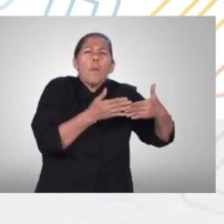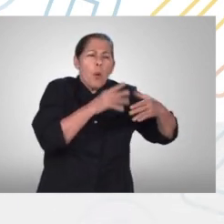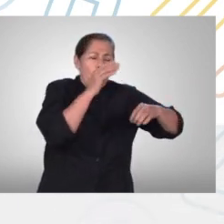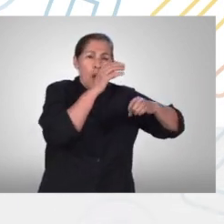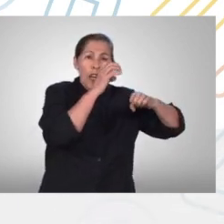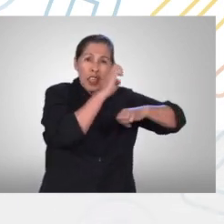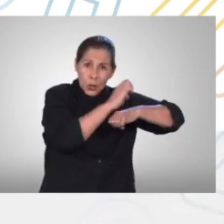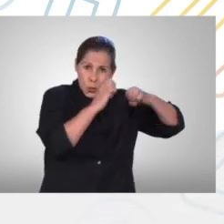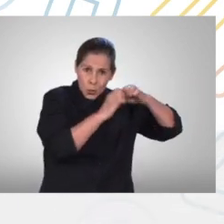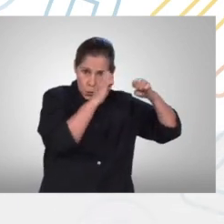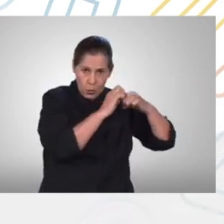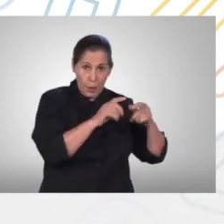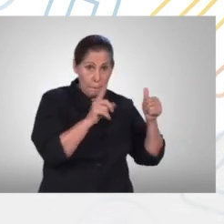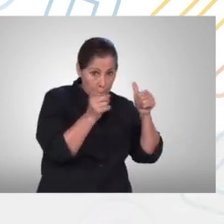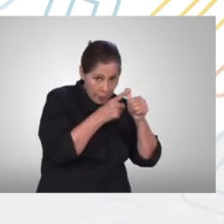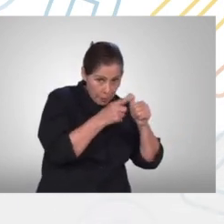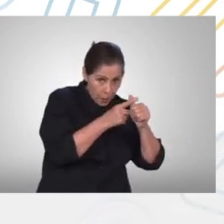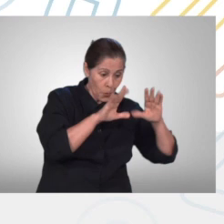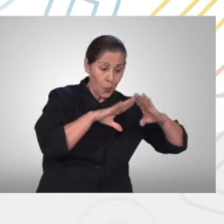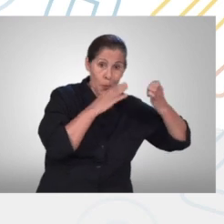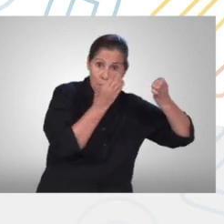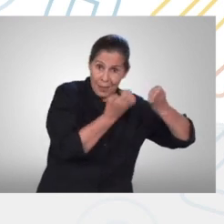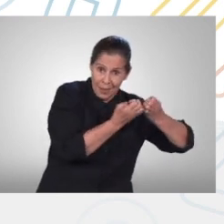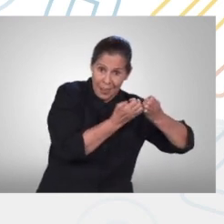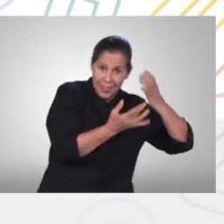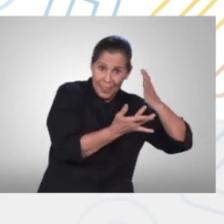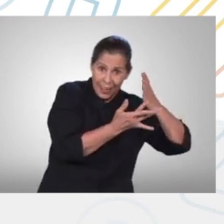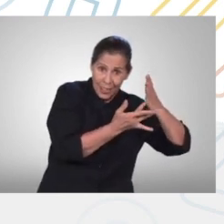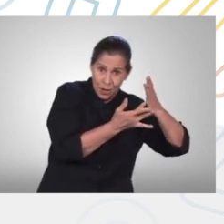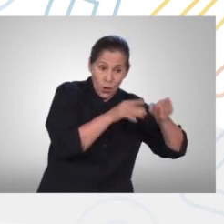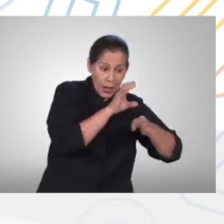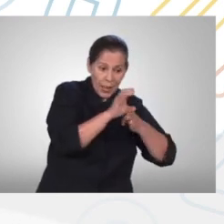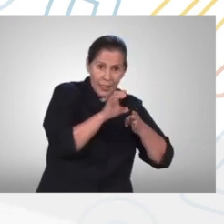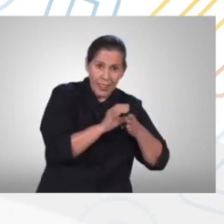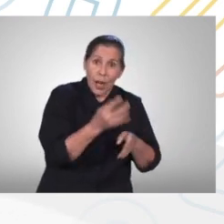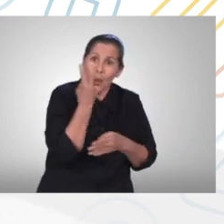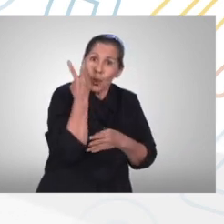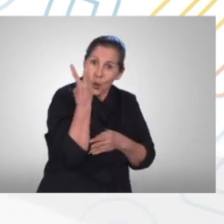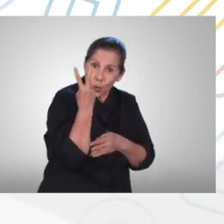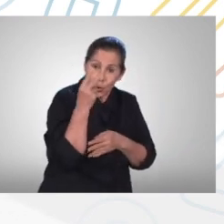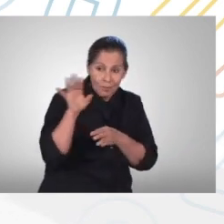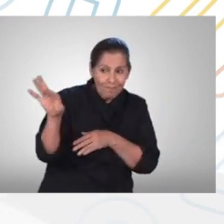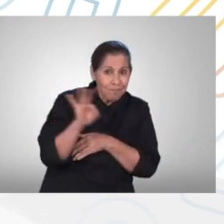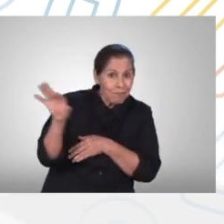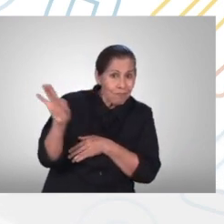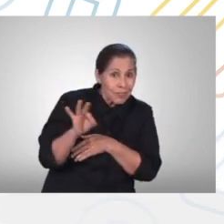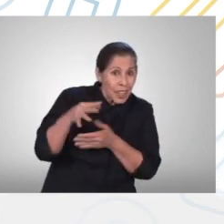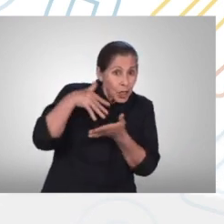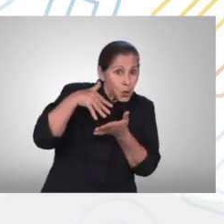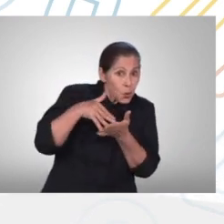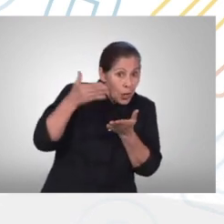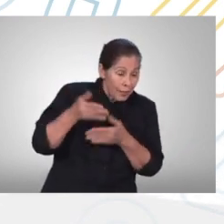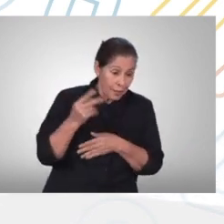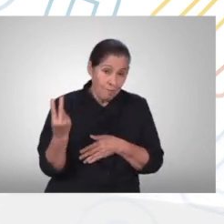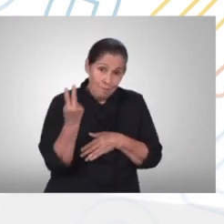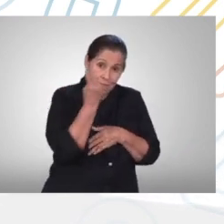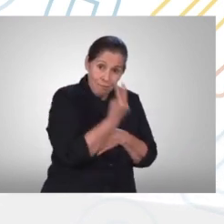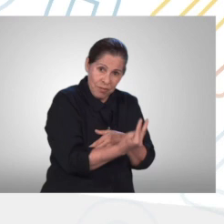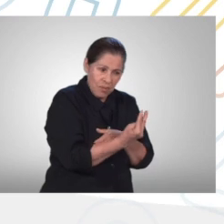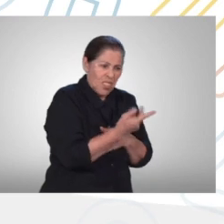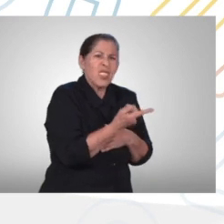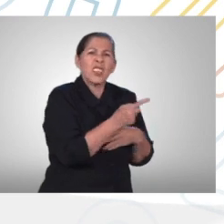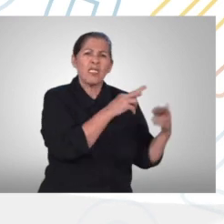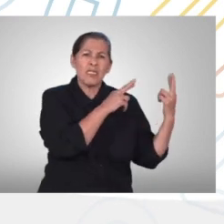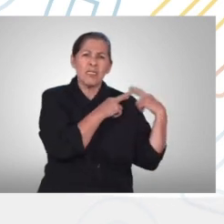a comité técnico de carrera lo co integran dos estudiantes entre sus funciones se encuentran la formulación y